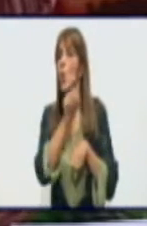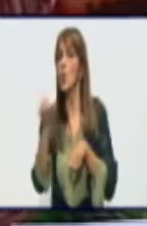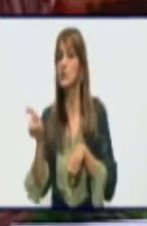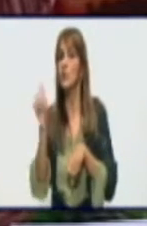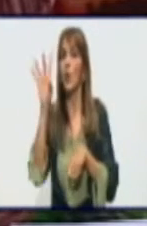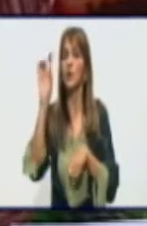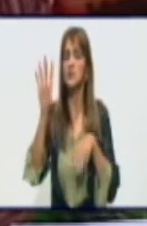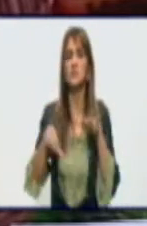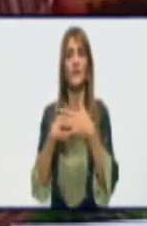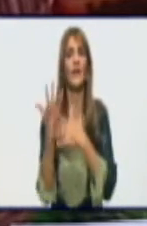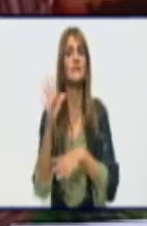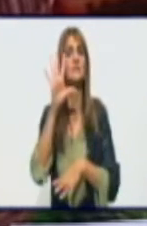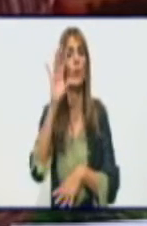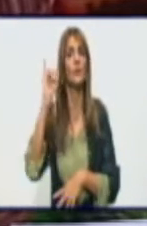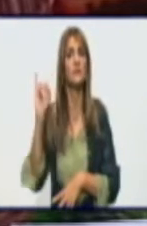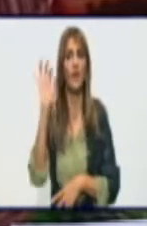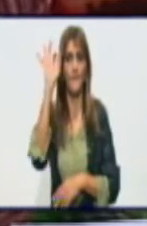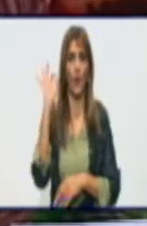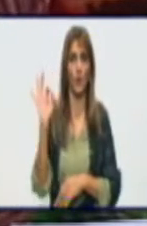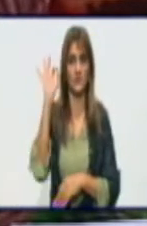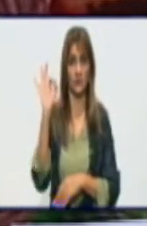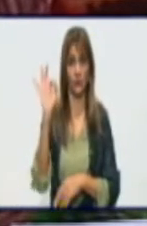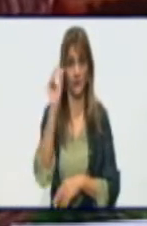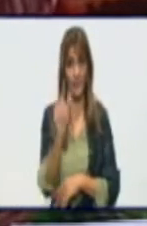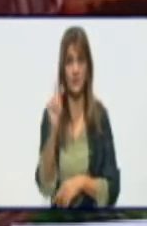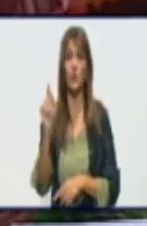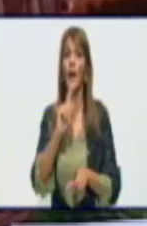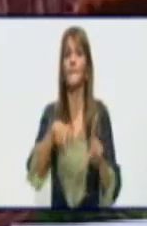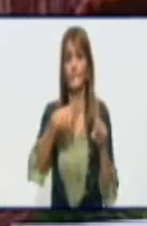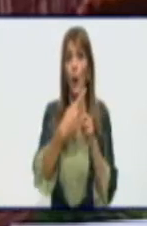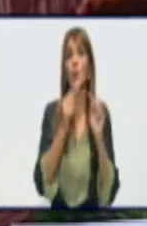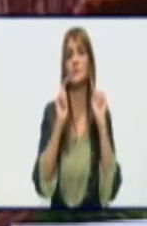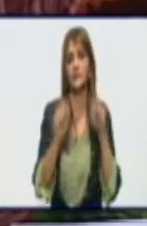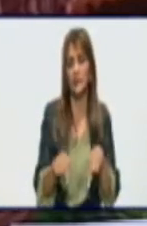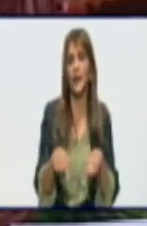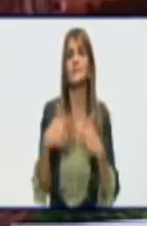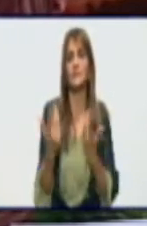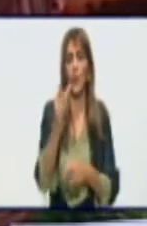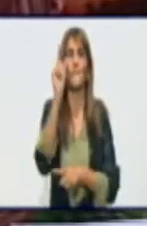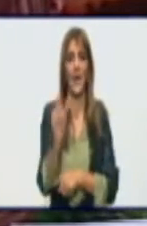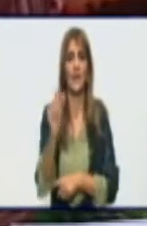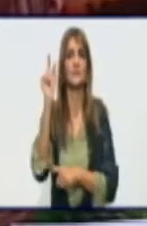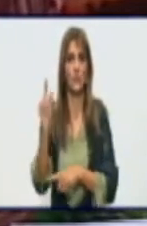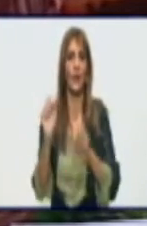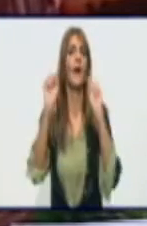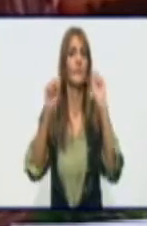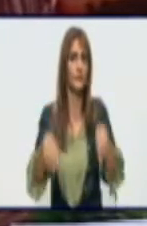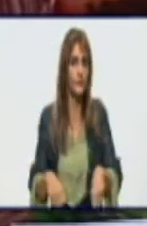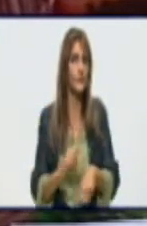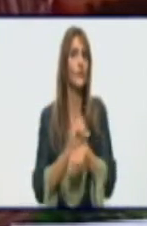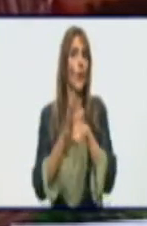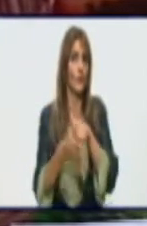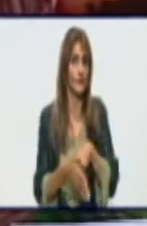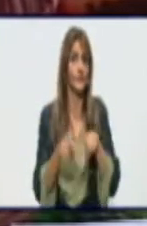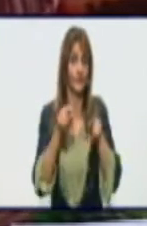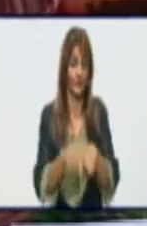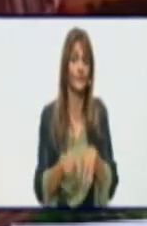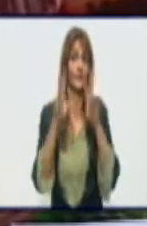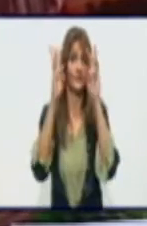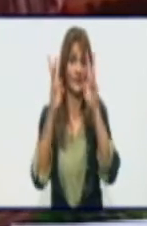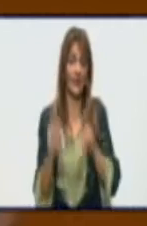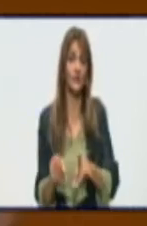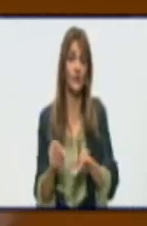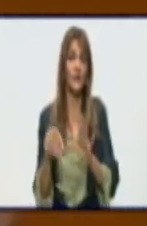56% de los positivos han sido sospechosos. O sea, es un dato que está por encima de la mitad